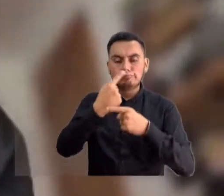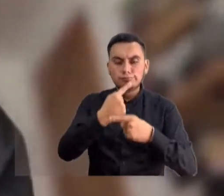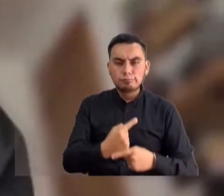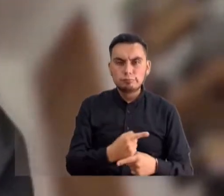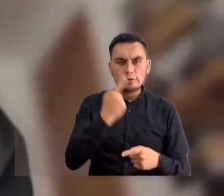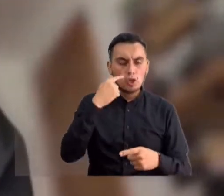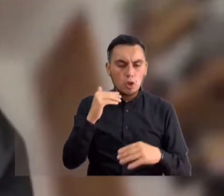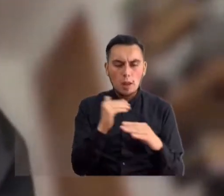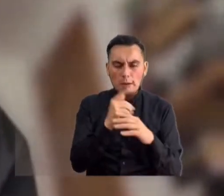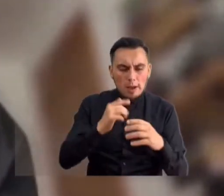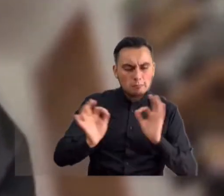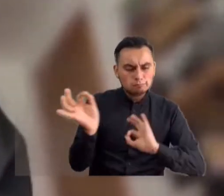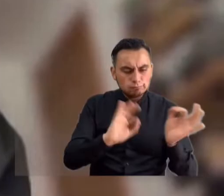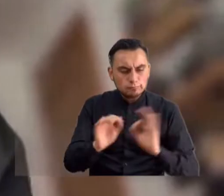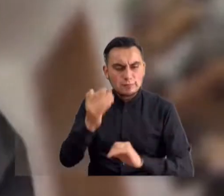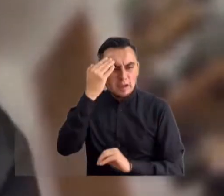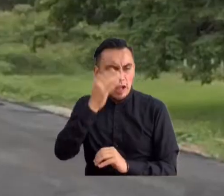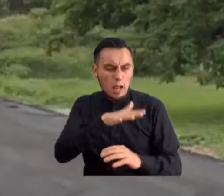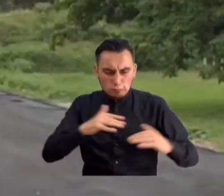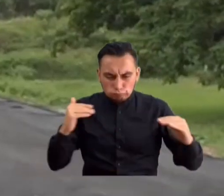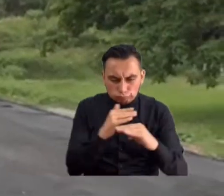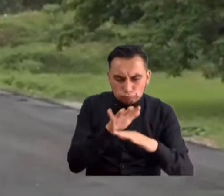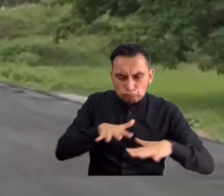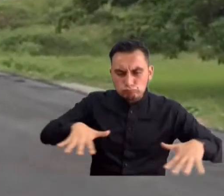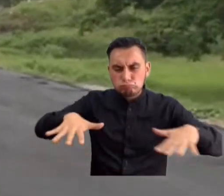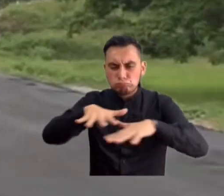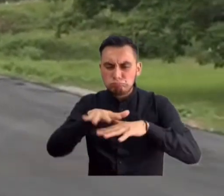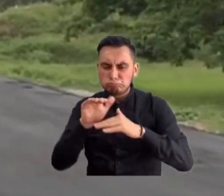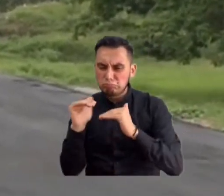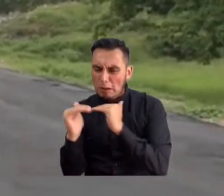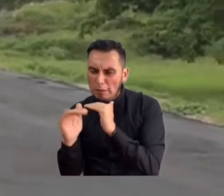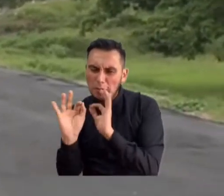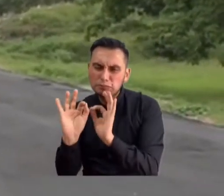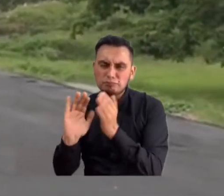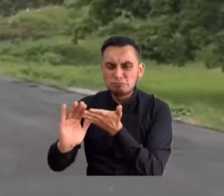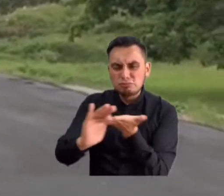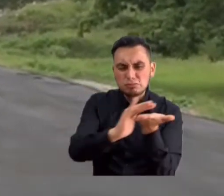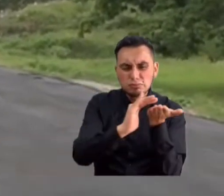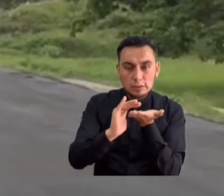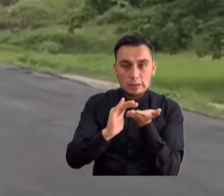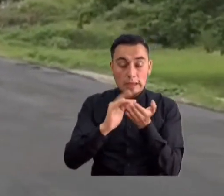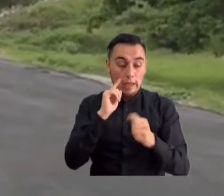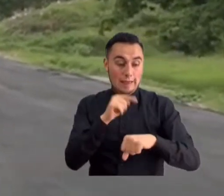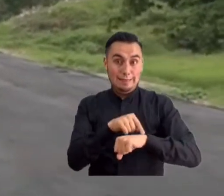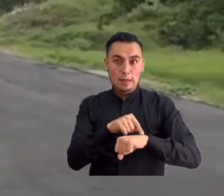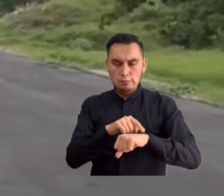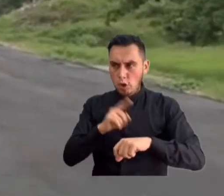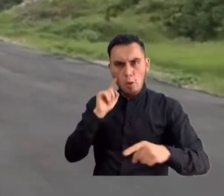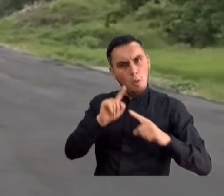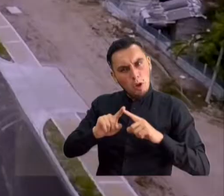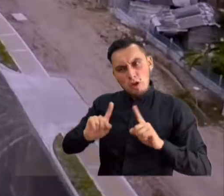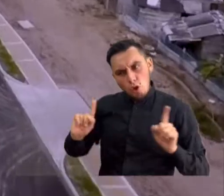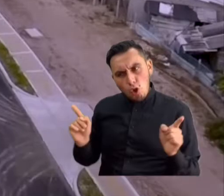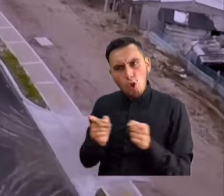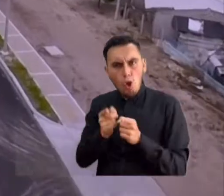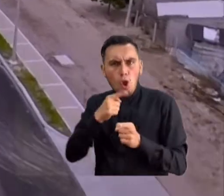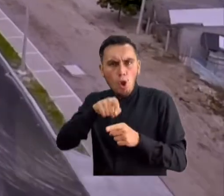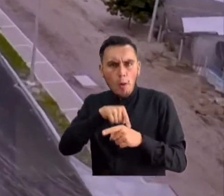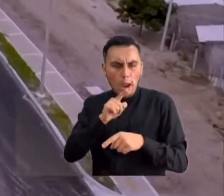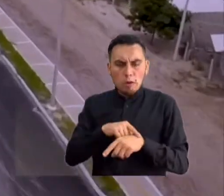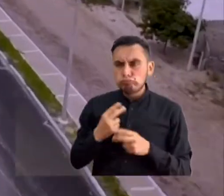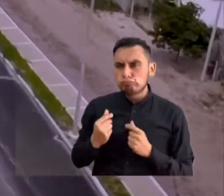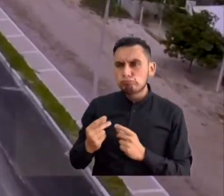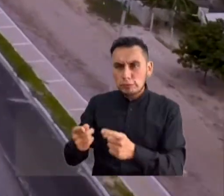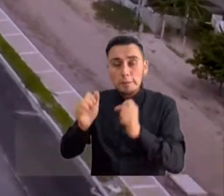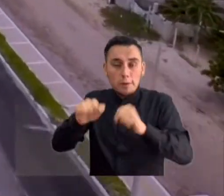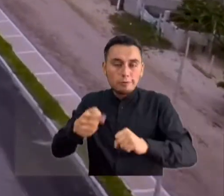resultados están ahí. Vamos a tener las obras, vamos a tener las duras descalzadas, vamos a tener los menores tiempos de recorrido gracias